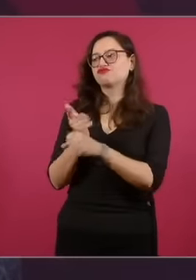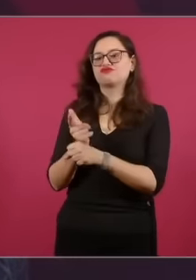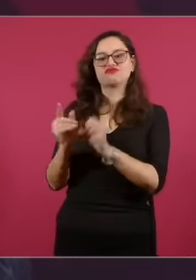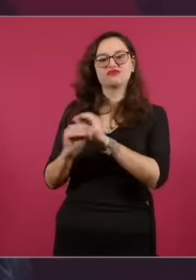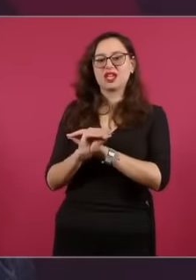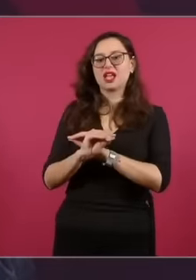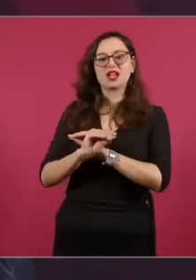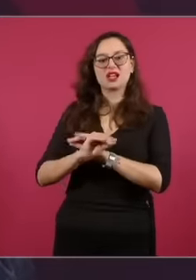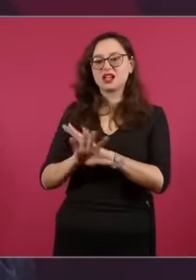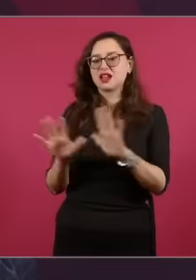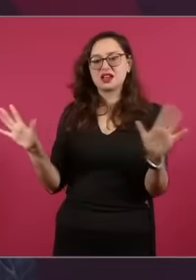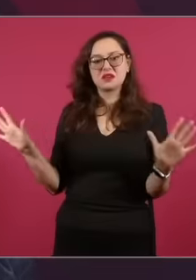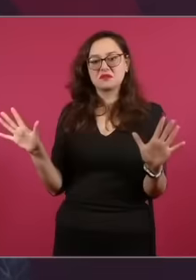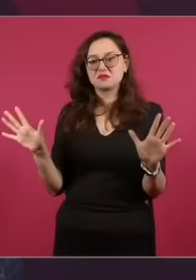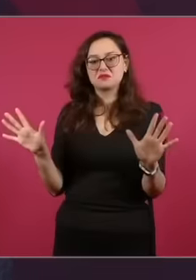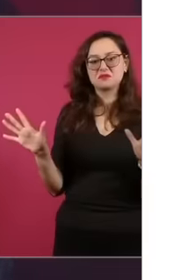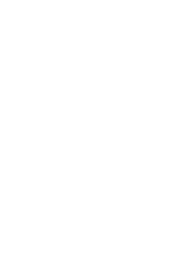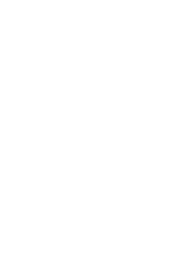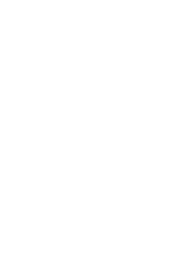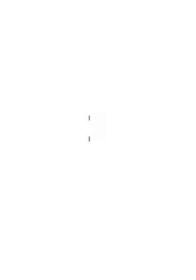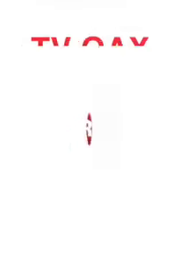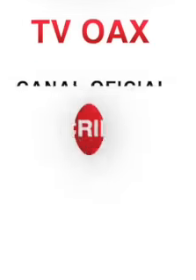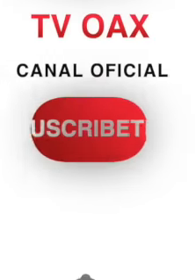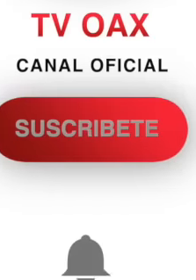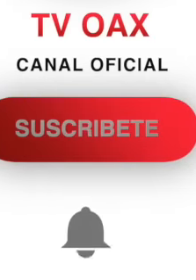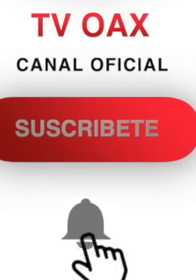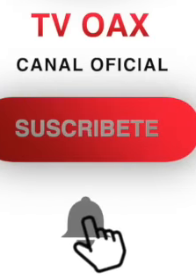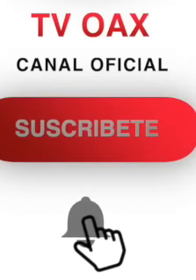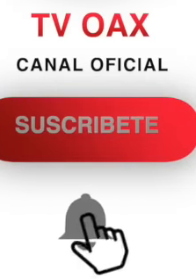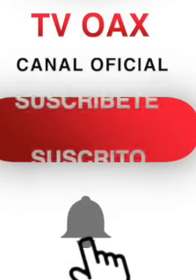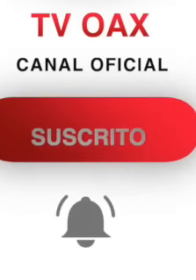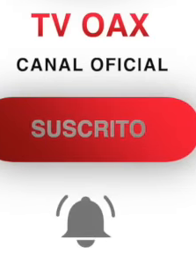no estrictamente jurídico es un asunto